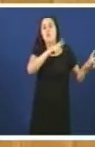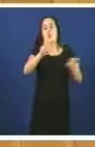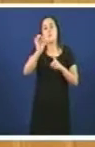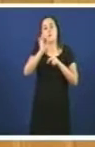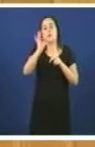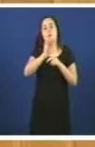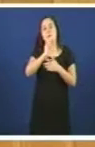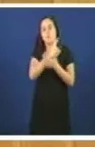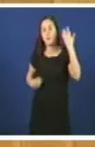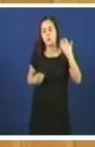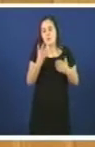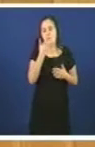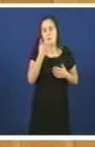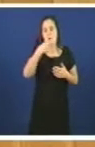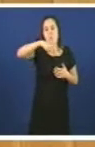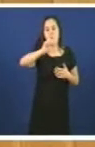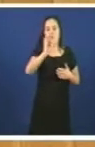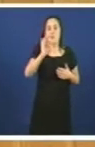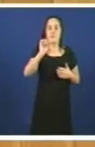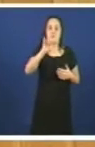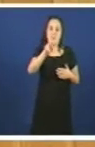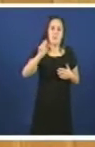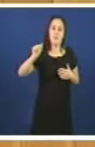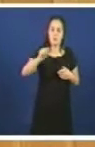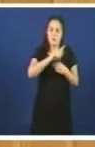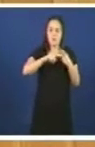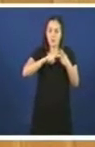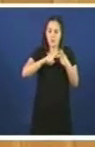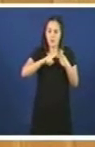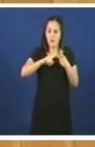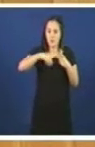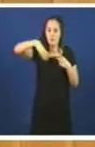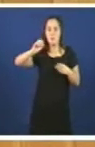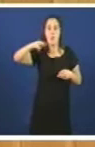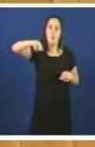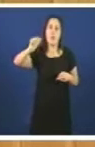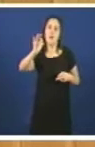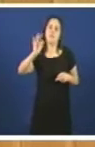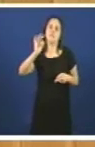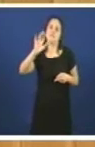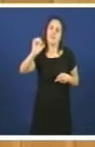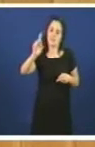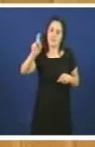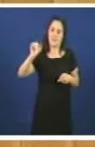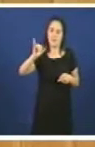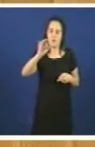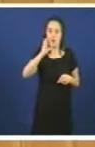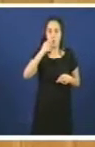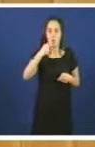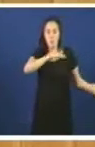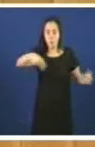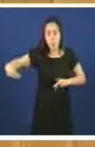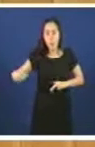mosteiro de Santo Estevo de Rivas de Sil, monasterio de Santo Esteban de Rivas de Sil, senón é que traduzan,